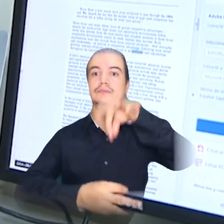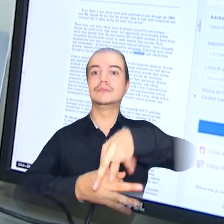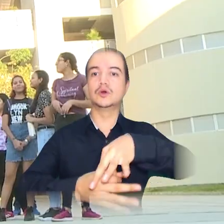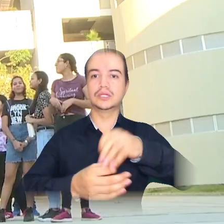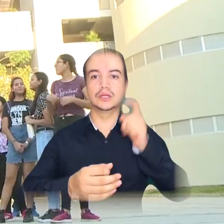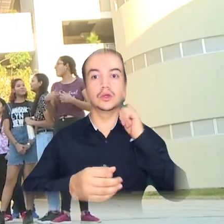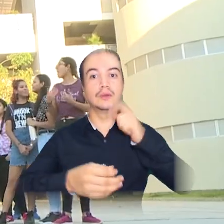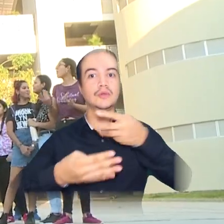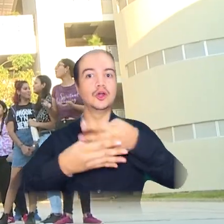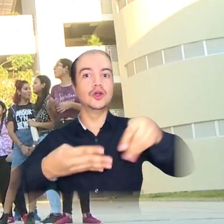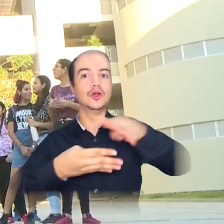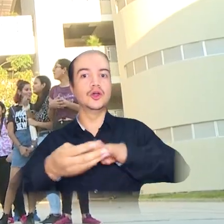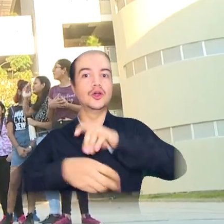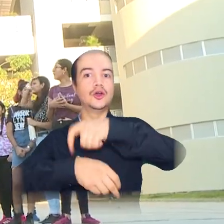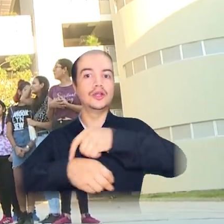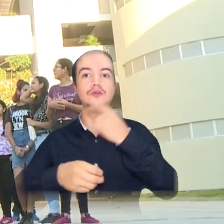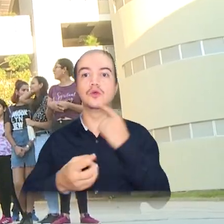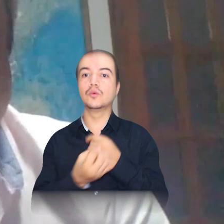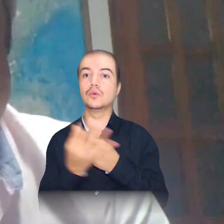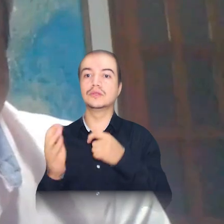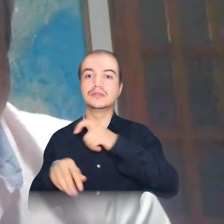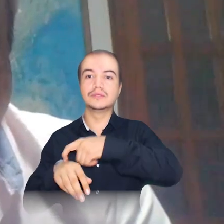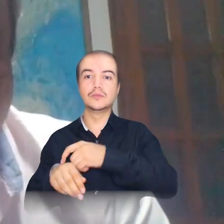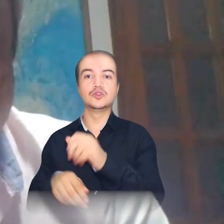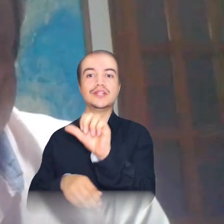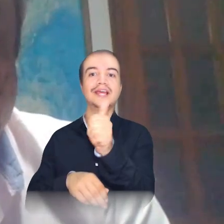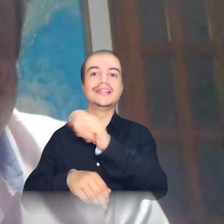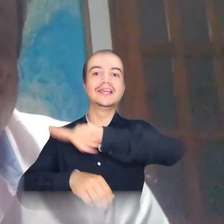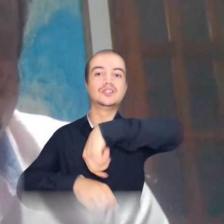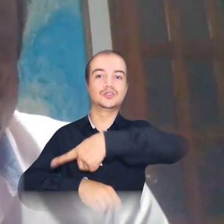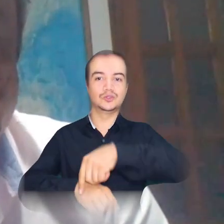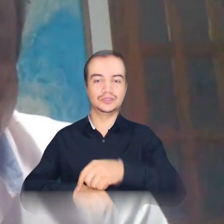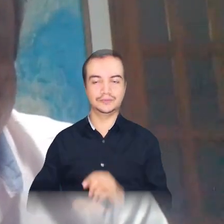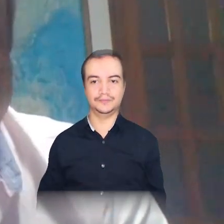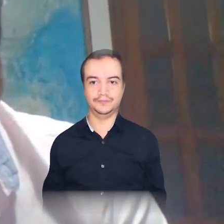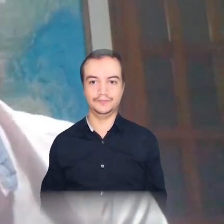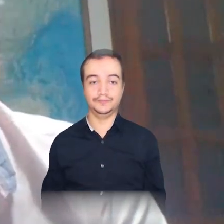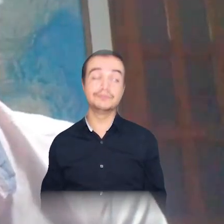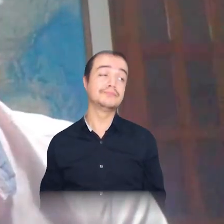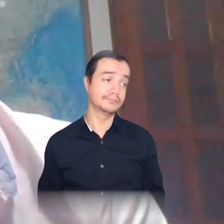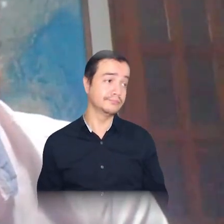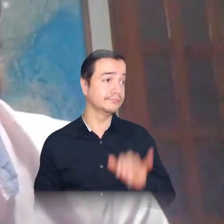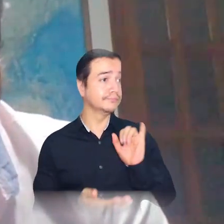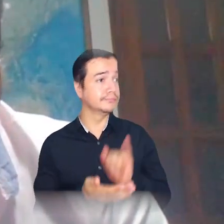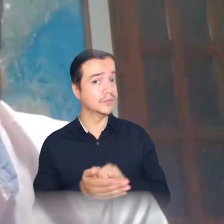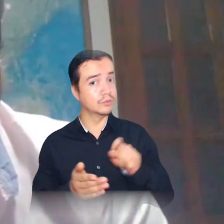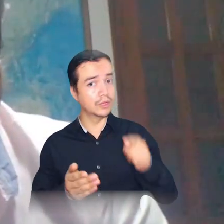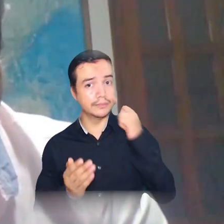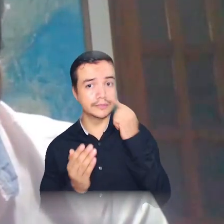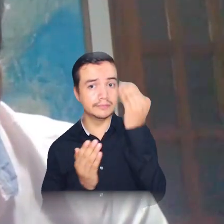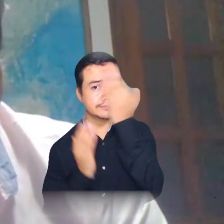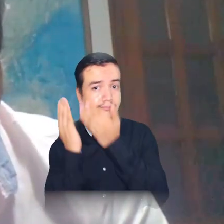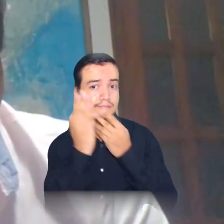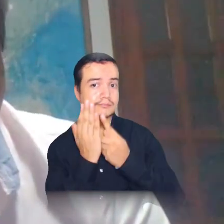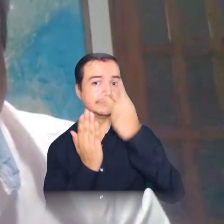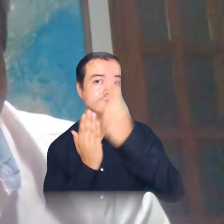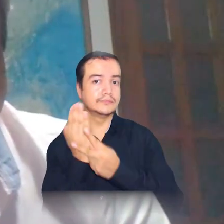para la votación, que son 10 horas continuas. En esta instancia vamos a tener la posibilidad de tener un proyecto piloto, pero estoy seguro,